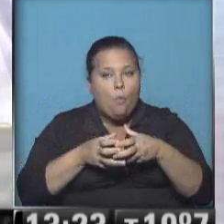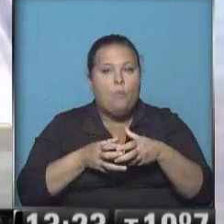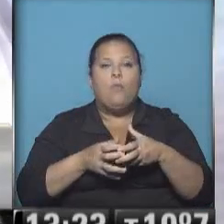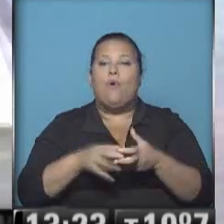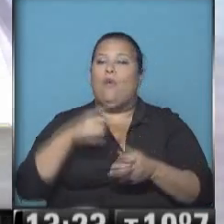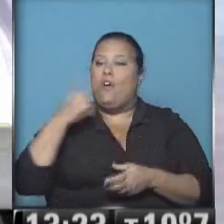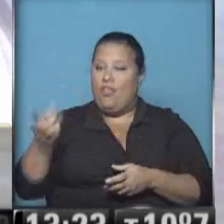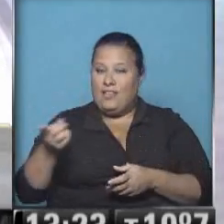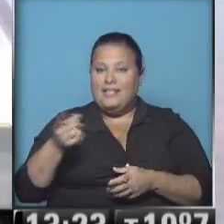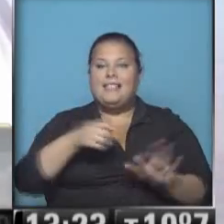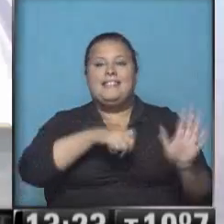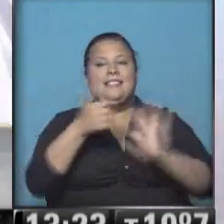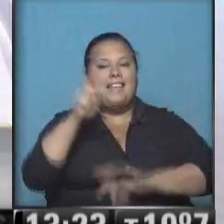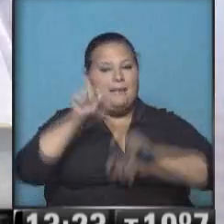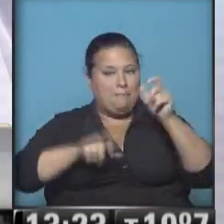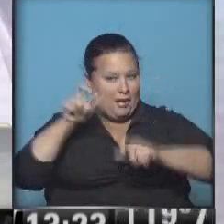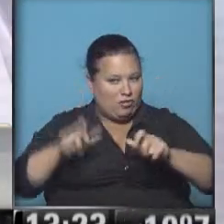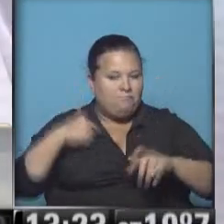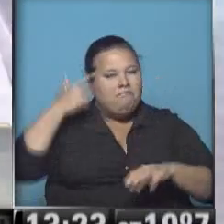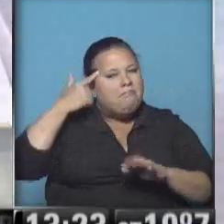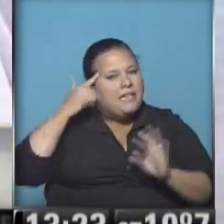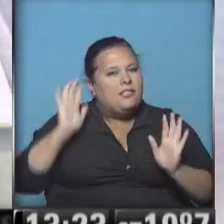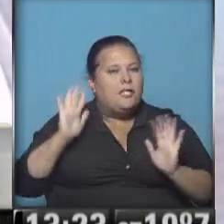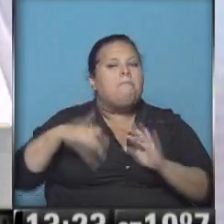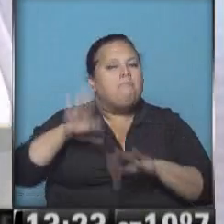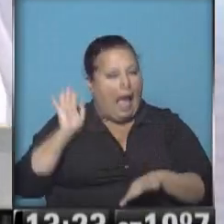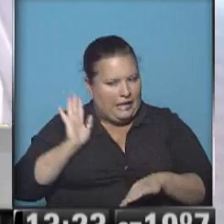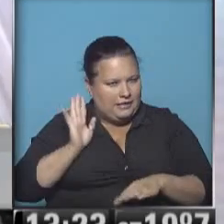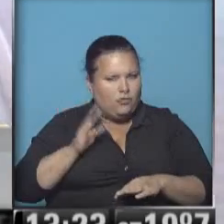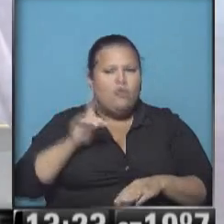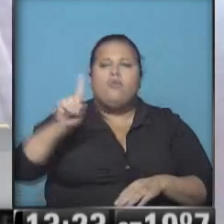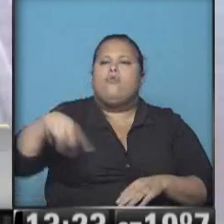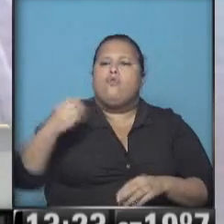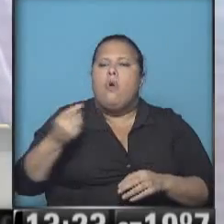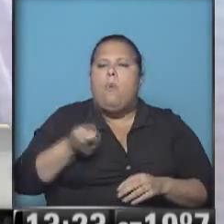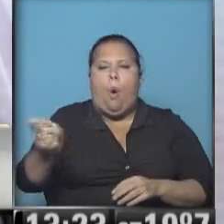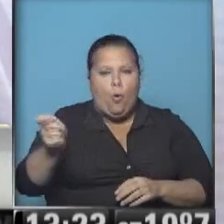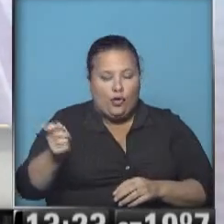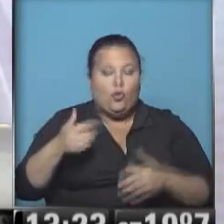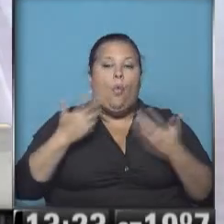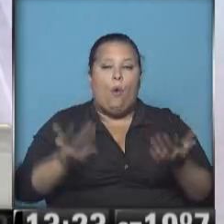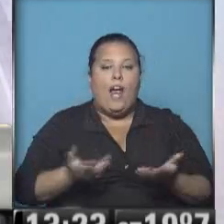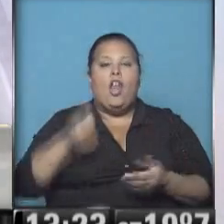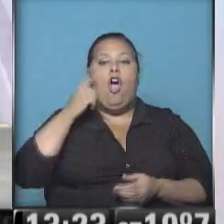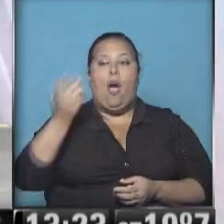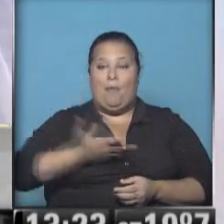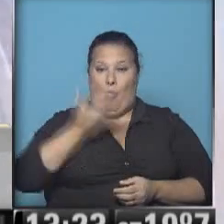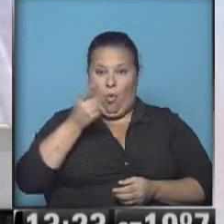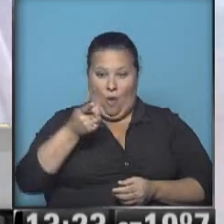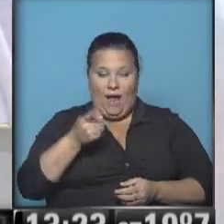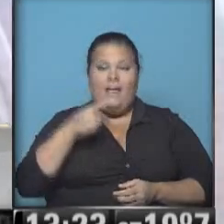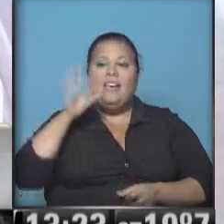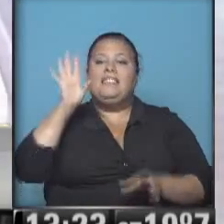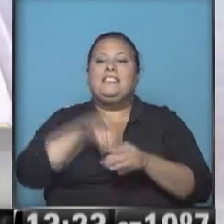decía Agustina, por 6 personas, yo creo que probablemente haya más. ¿Cómo llega este juicio? Bueno, Ciccioli aparece como